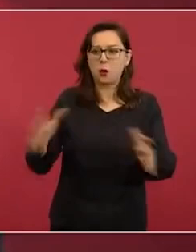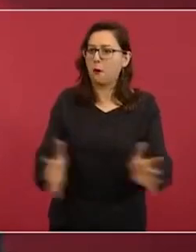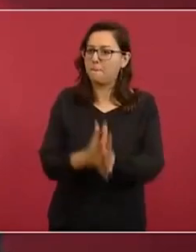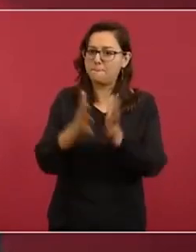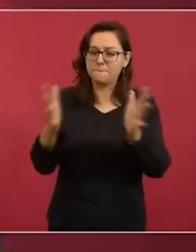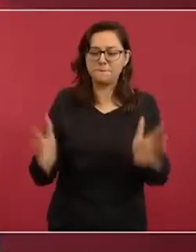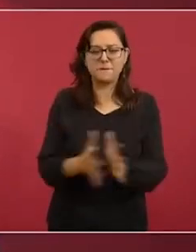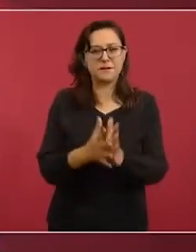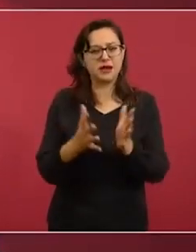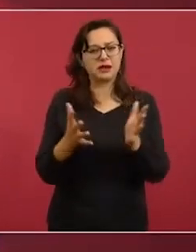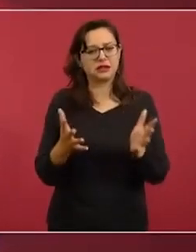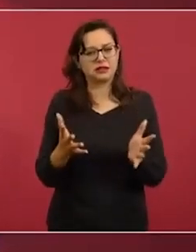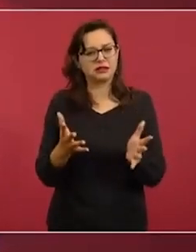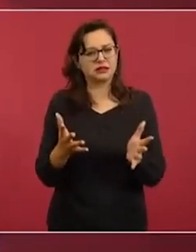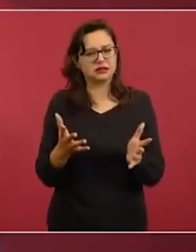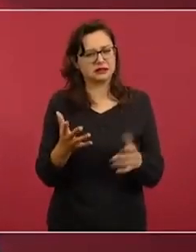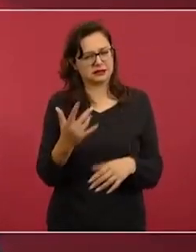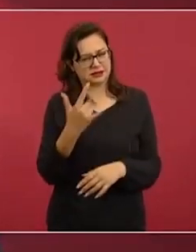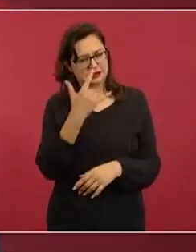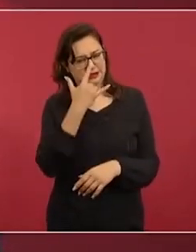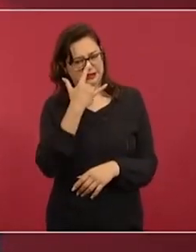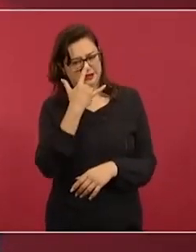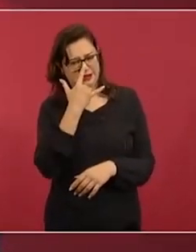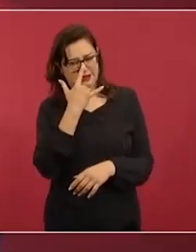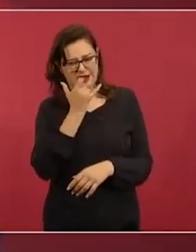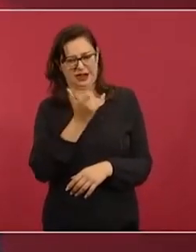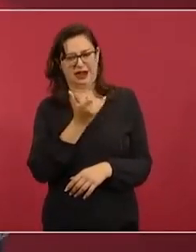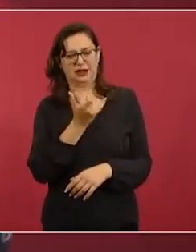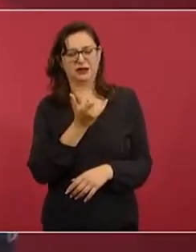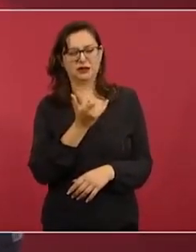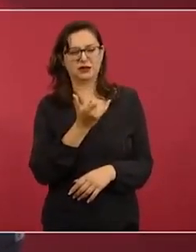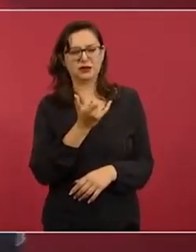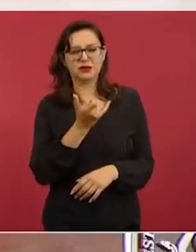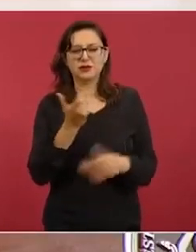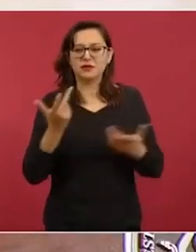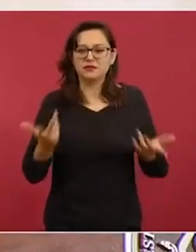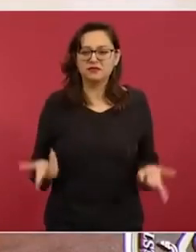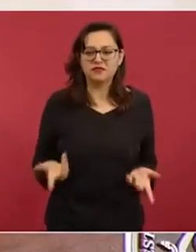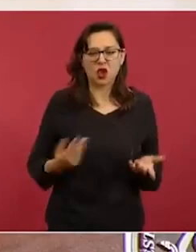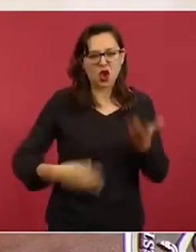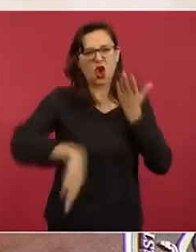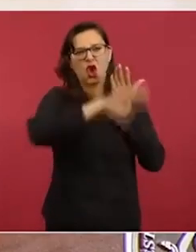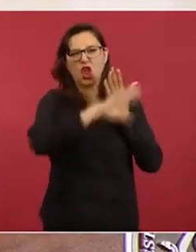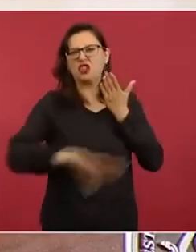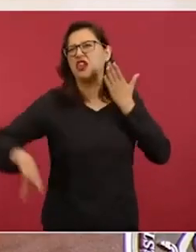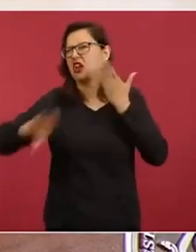Es como kafkeano, porque si no me quieren,